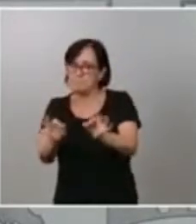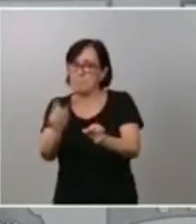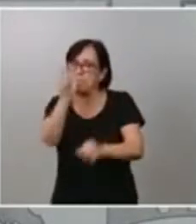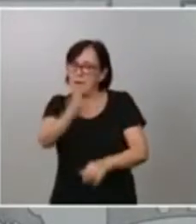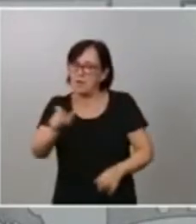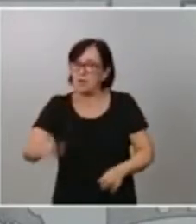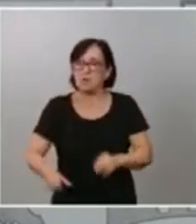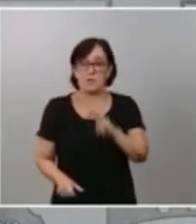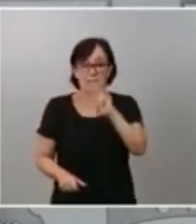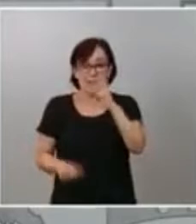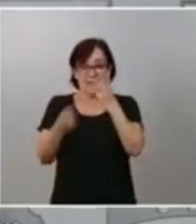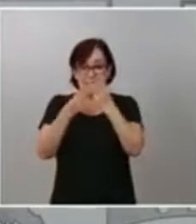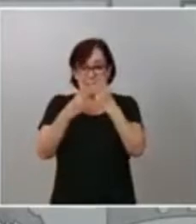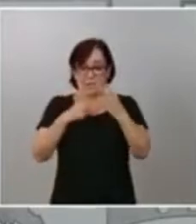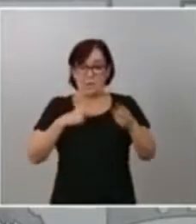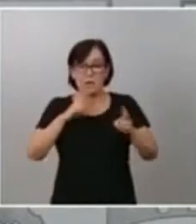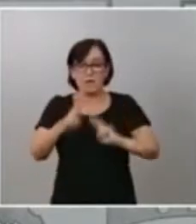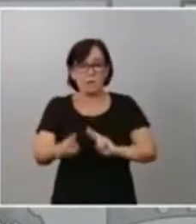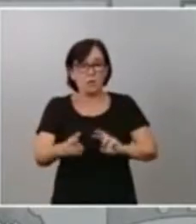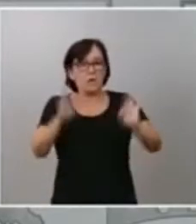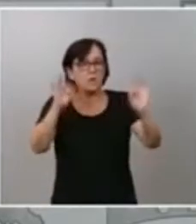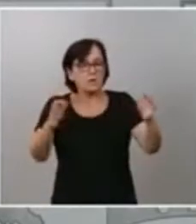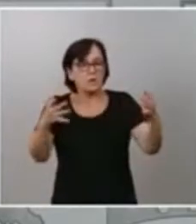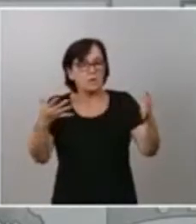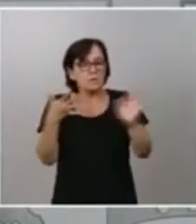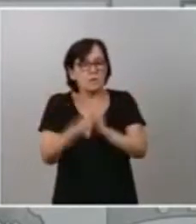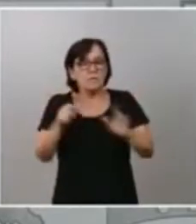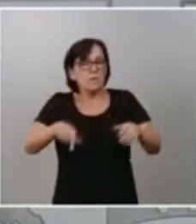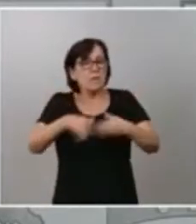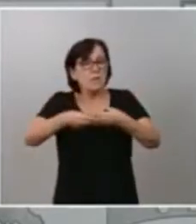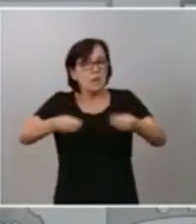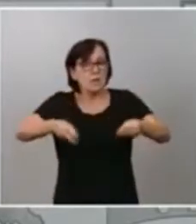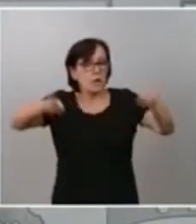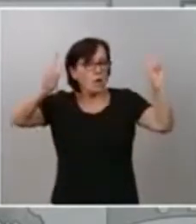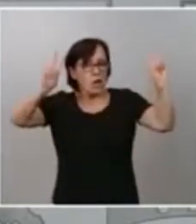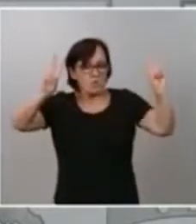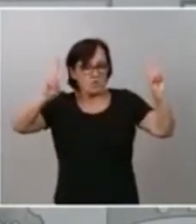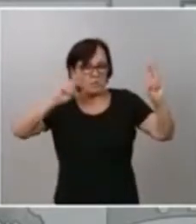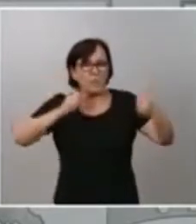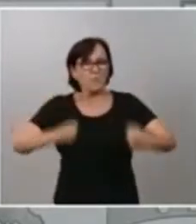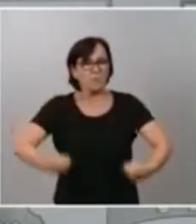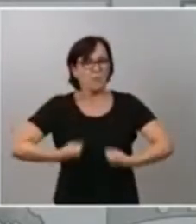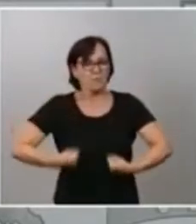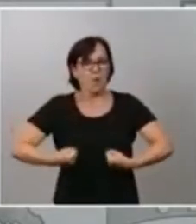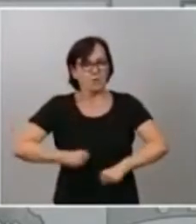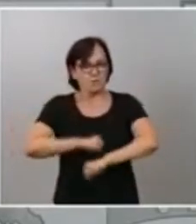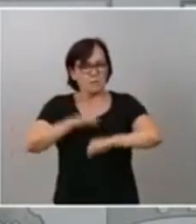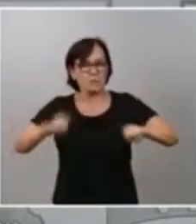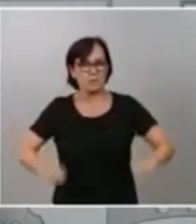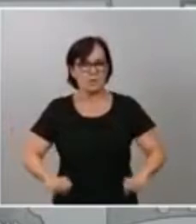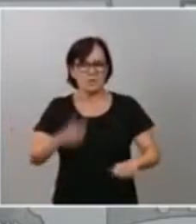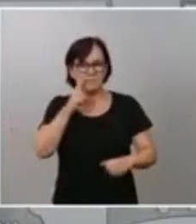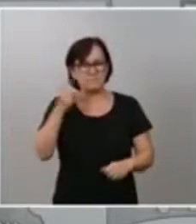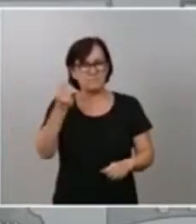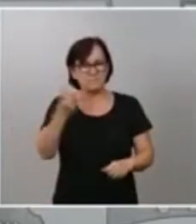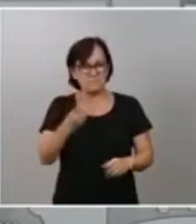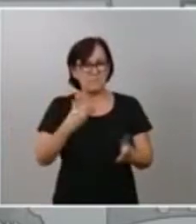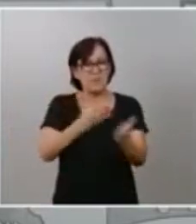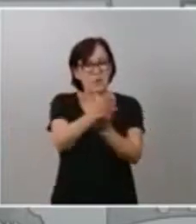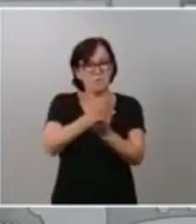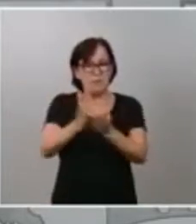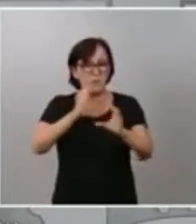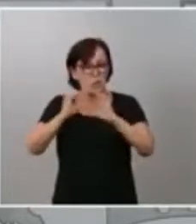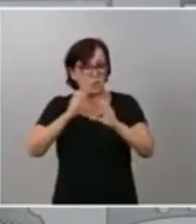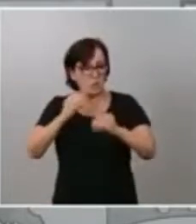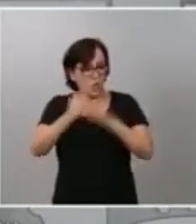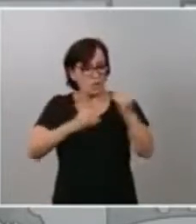juicio, es la que corresponde a una democracia vigorosa. Lo he dicho en otras muchas ocasiones. Los medios de comunicación han hecho su papel, no han mirado